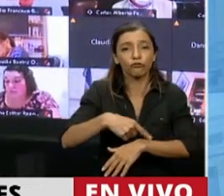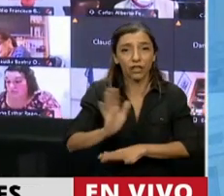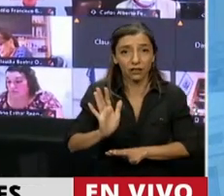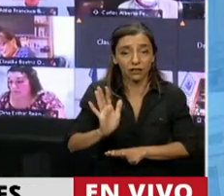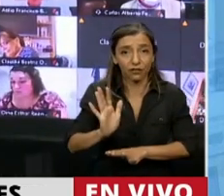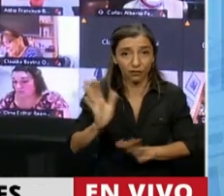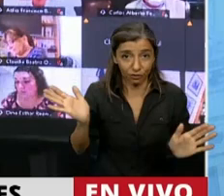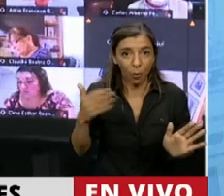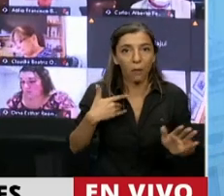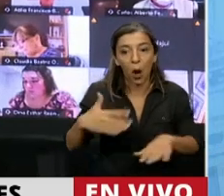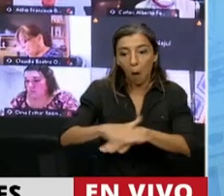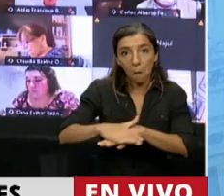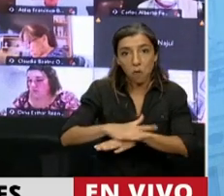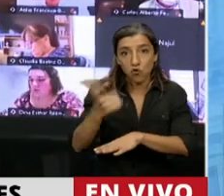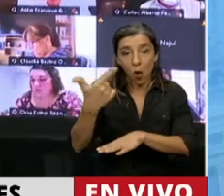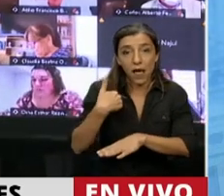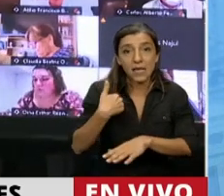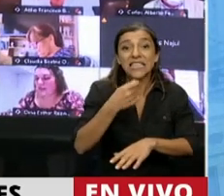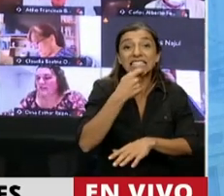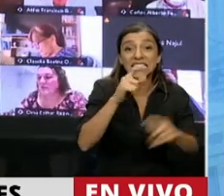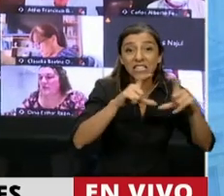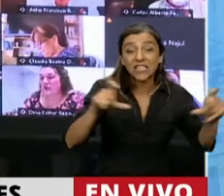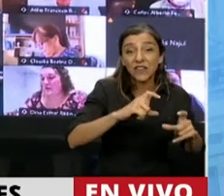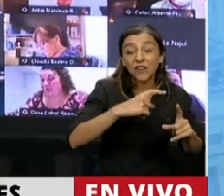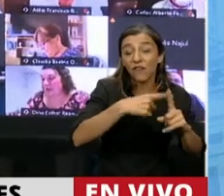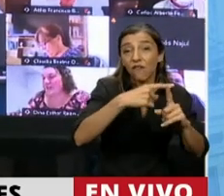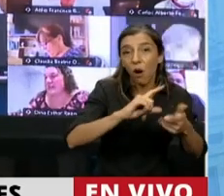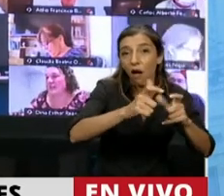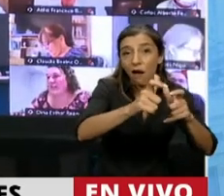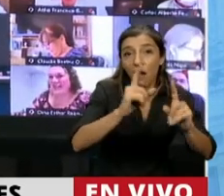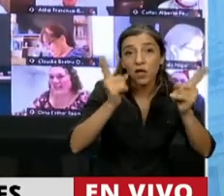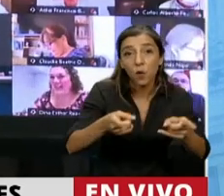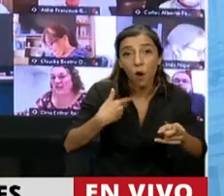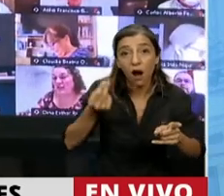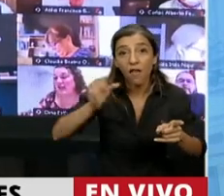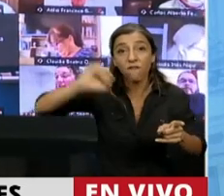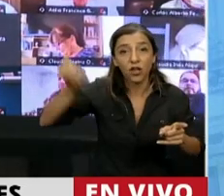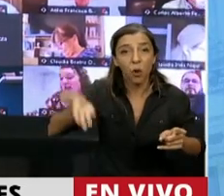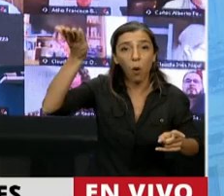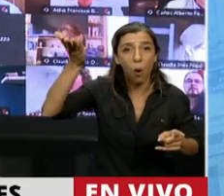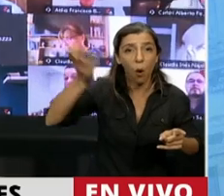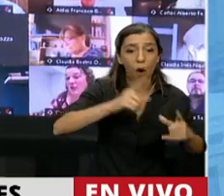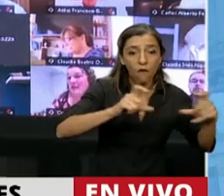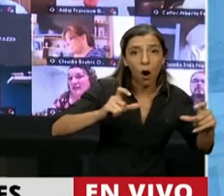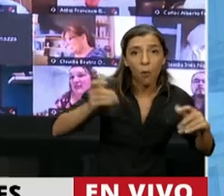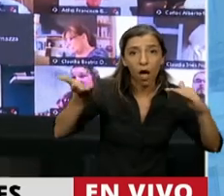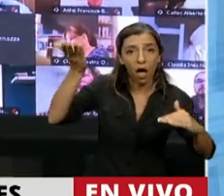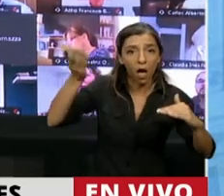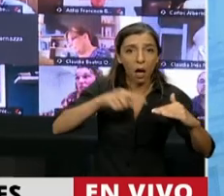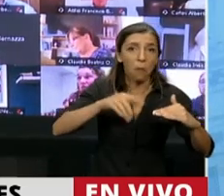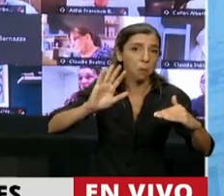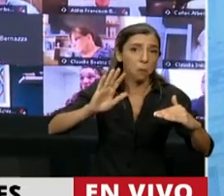piso. Es decir, que si la fórmula da por debajo de la inflación, los jubilados son los que pagan los platos rotos. Y además,